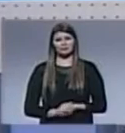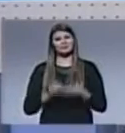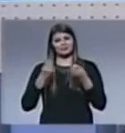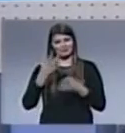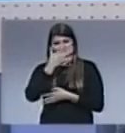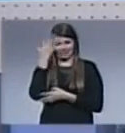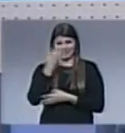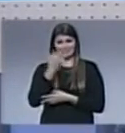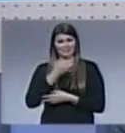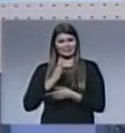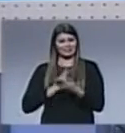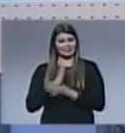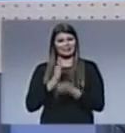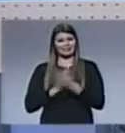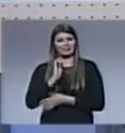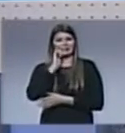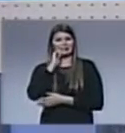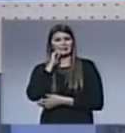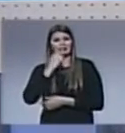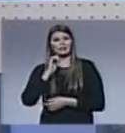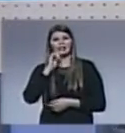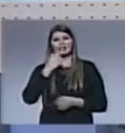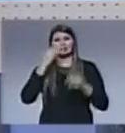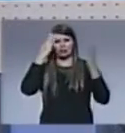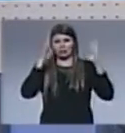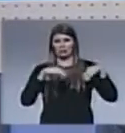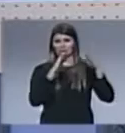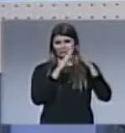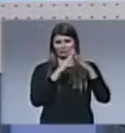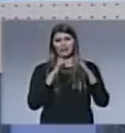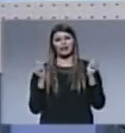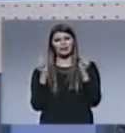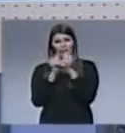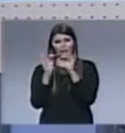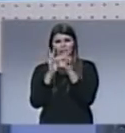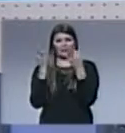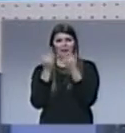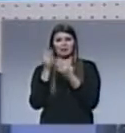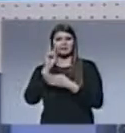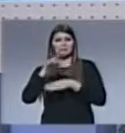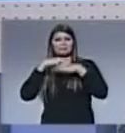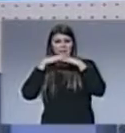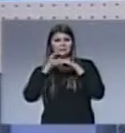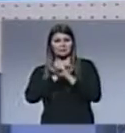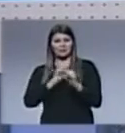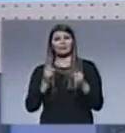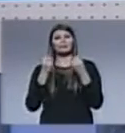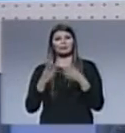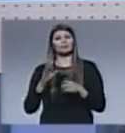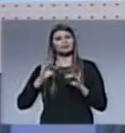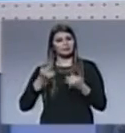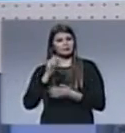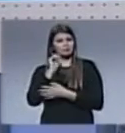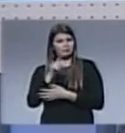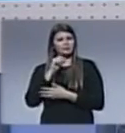Realmente cada vez se pone mejor Hecho en Casa TV, imperdible para disfrutarlo con toda la familia. Y como estuvimos